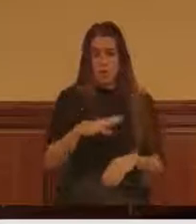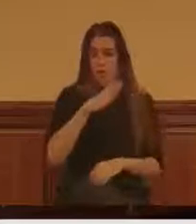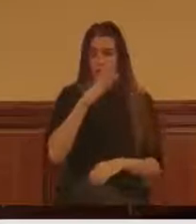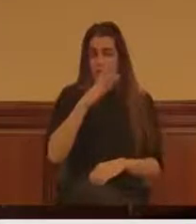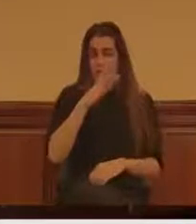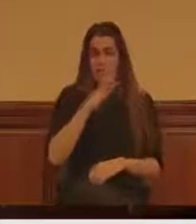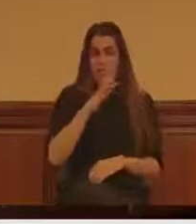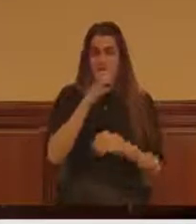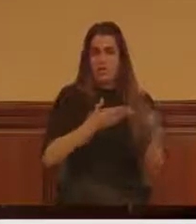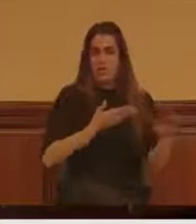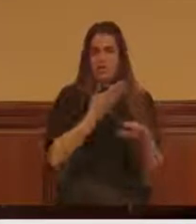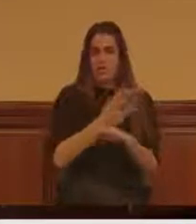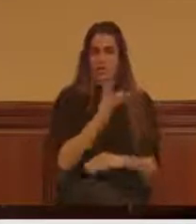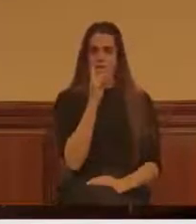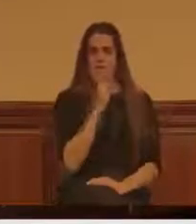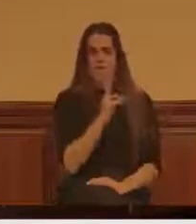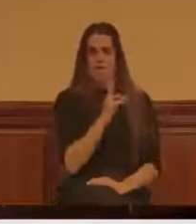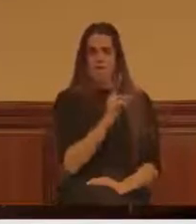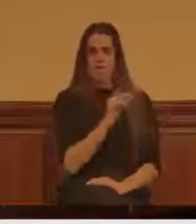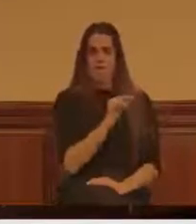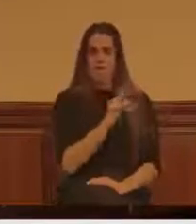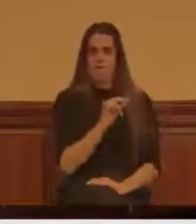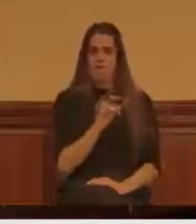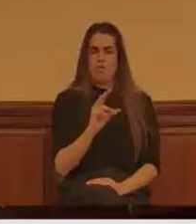a la perrera y vi lo que había.